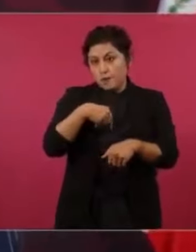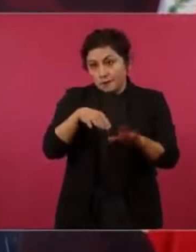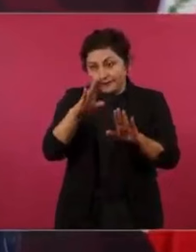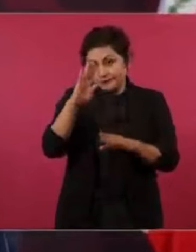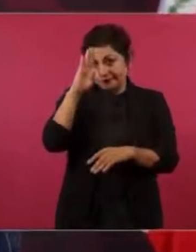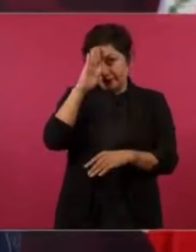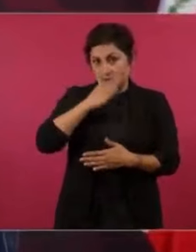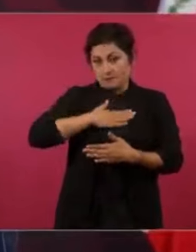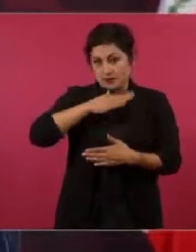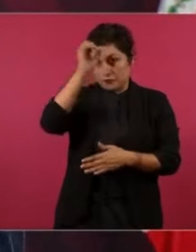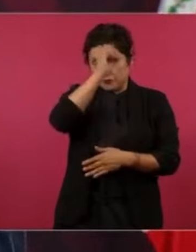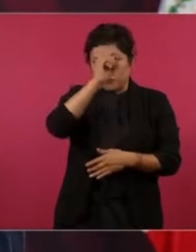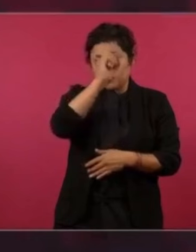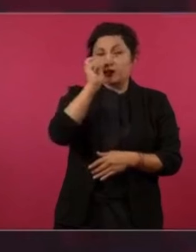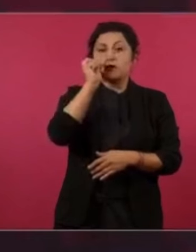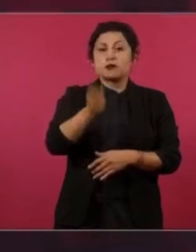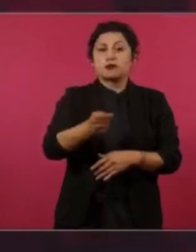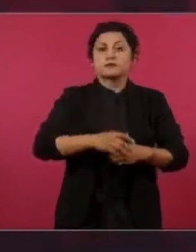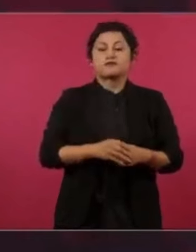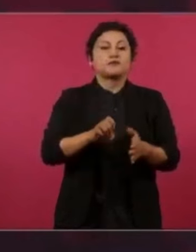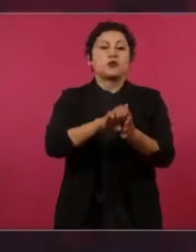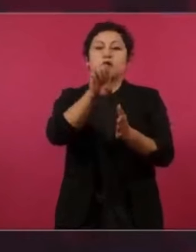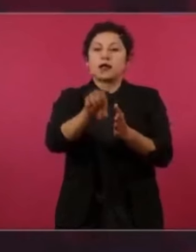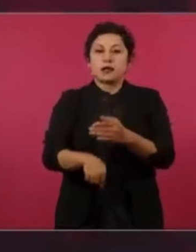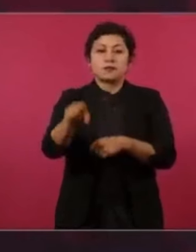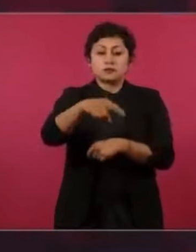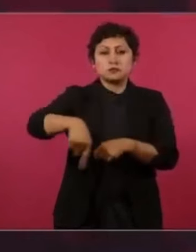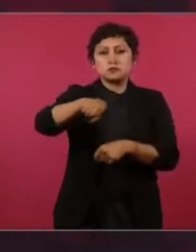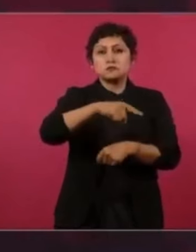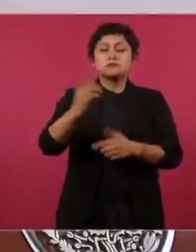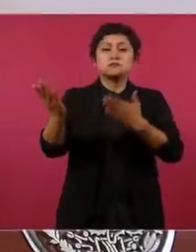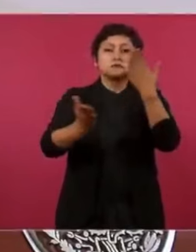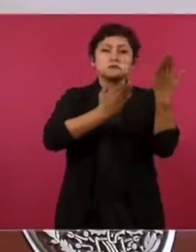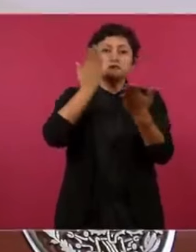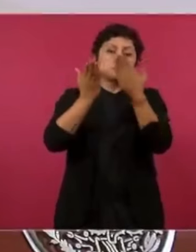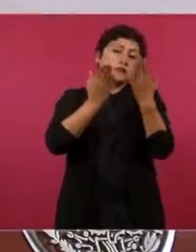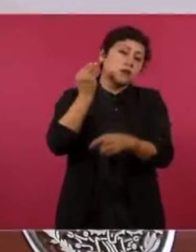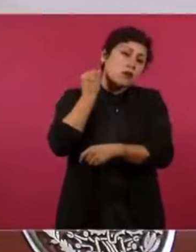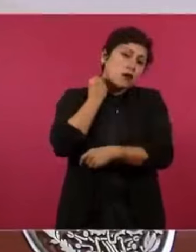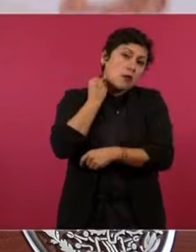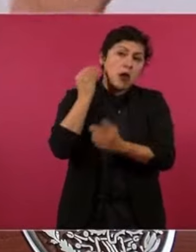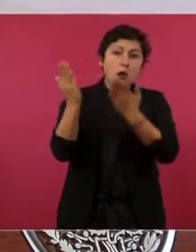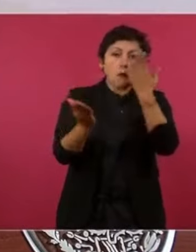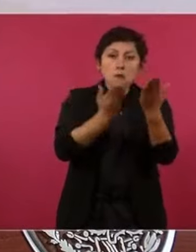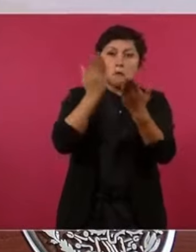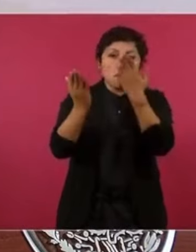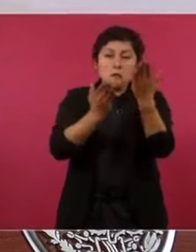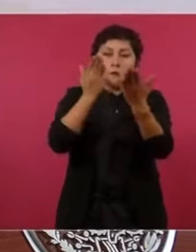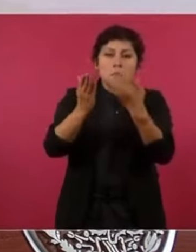se titula como abogado, sale